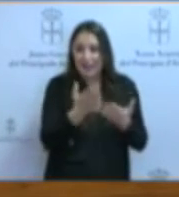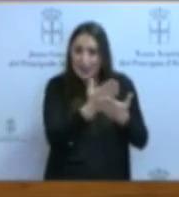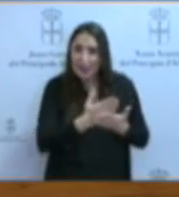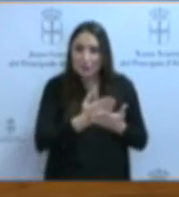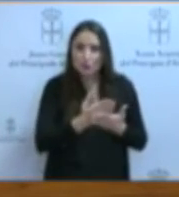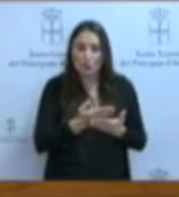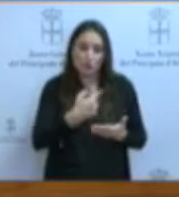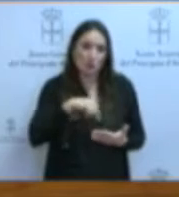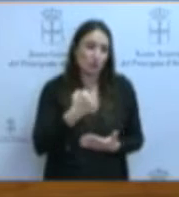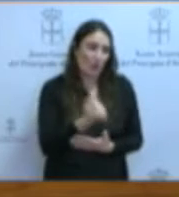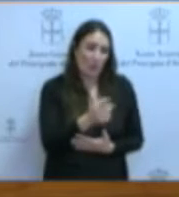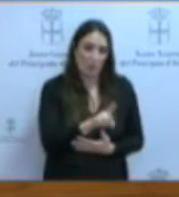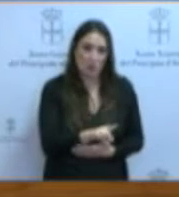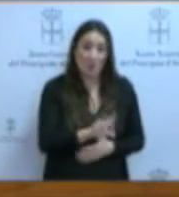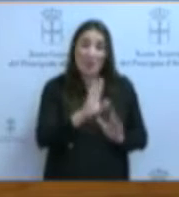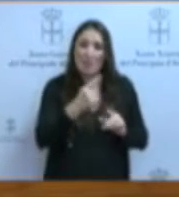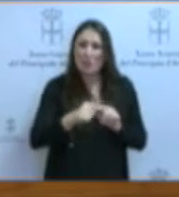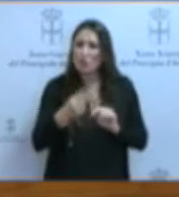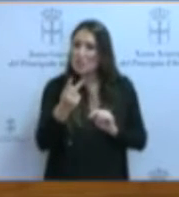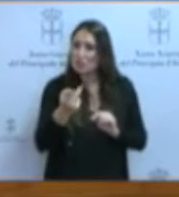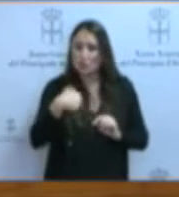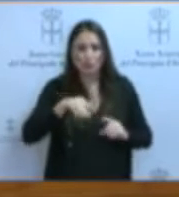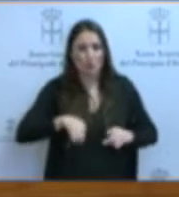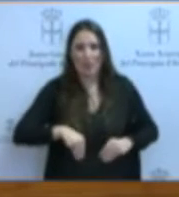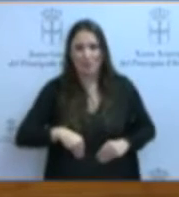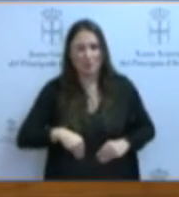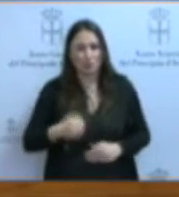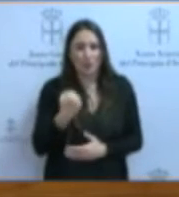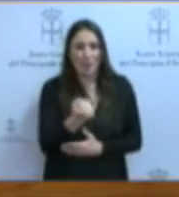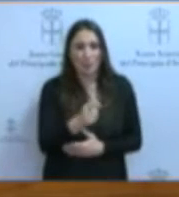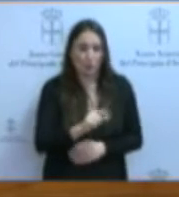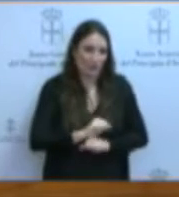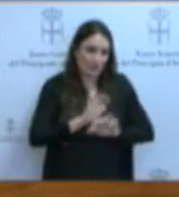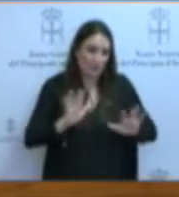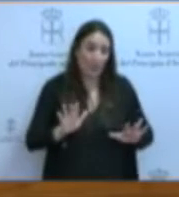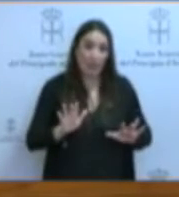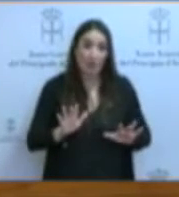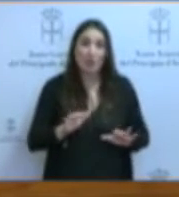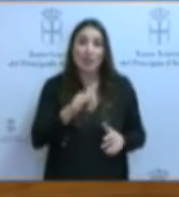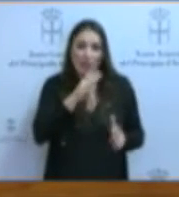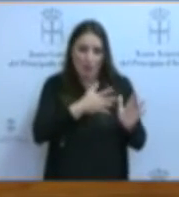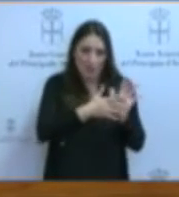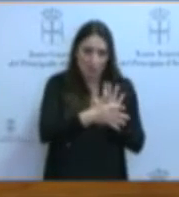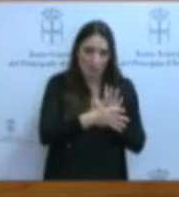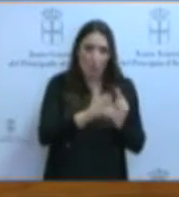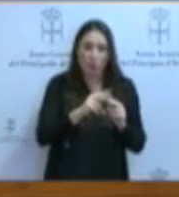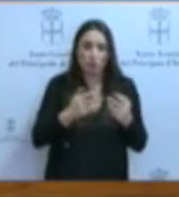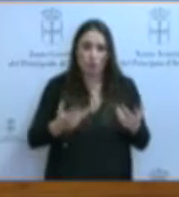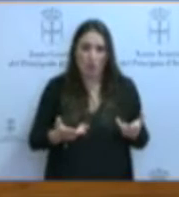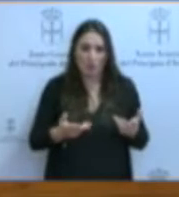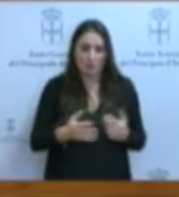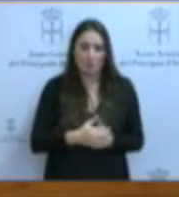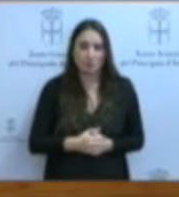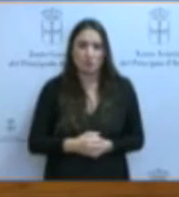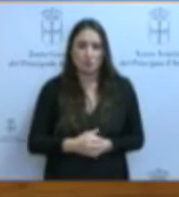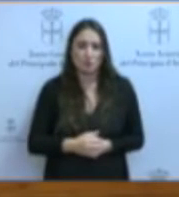Hay, sin embargo, dos cuestiones que no podemos apoyar bajo ningún concepto y que, a continuación, voy a explicar los motivos